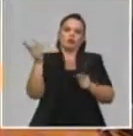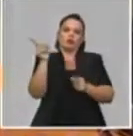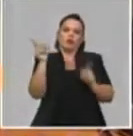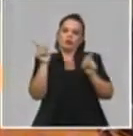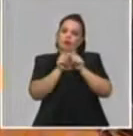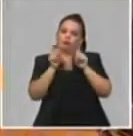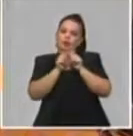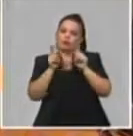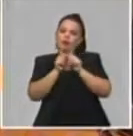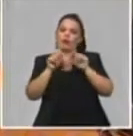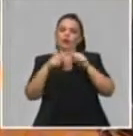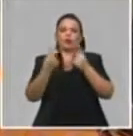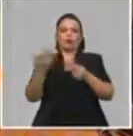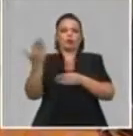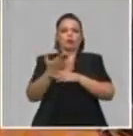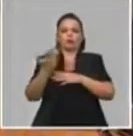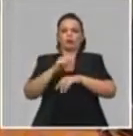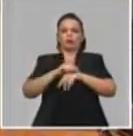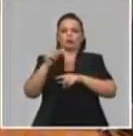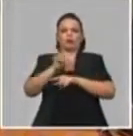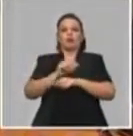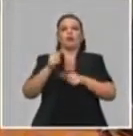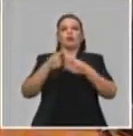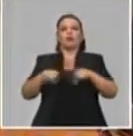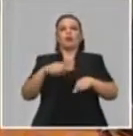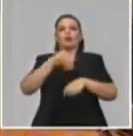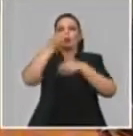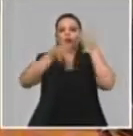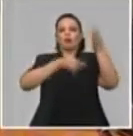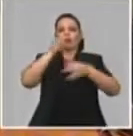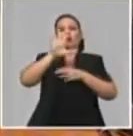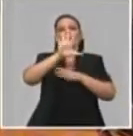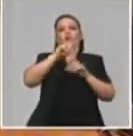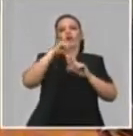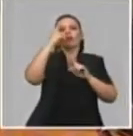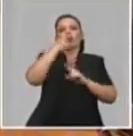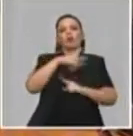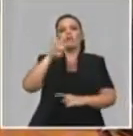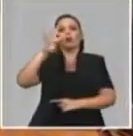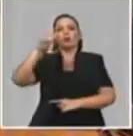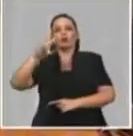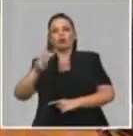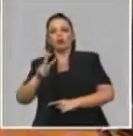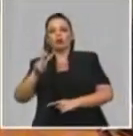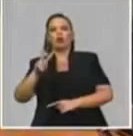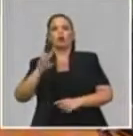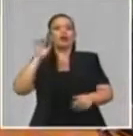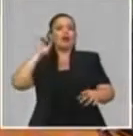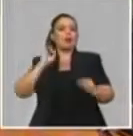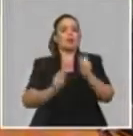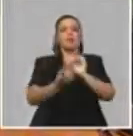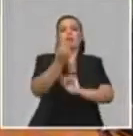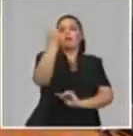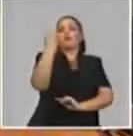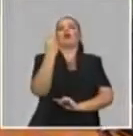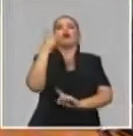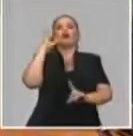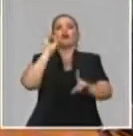decirles que Quinti 42 es la pionera del comercio nacional en Cuba, que lleva más de un año de operaciones. No obstante,